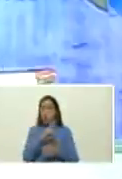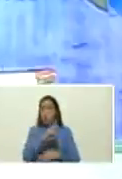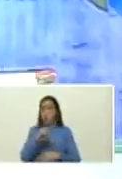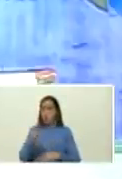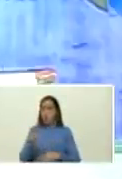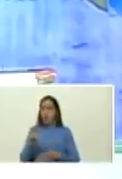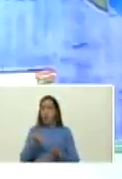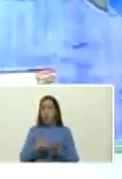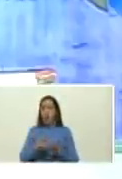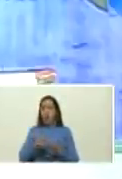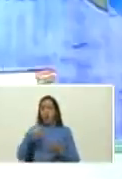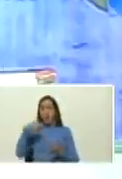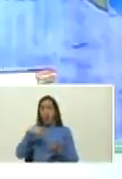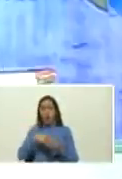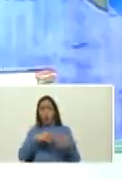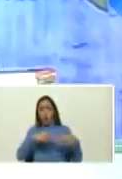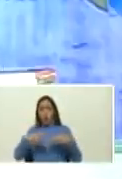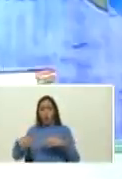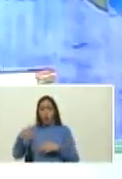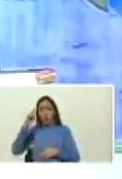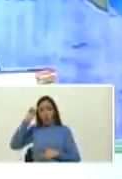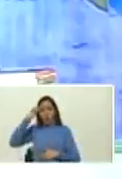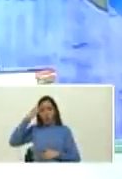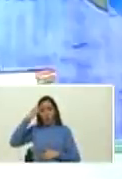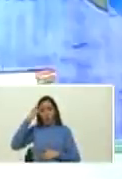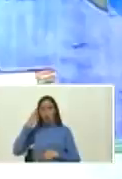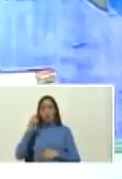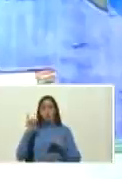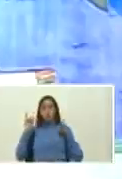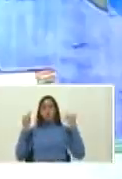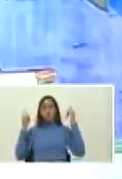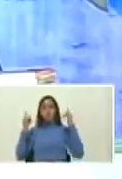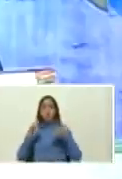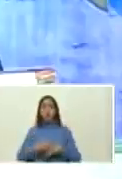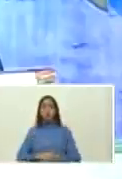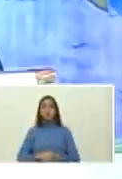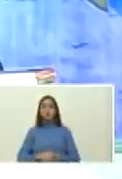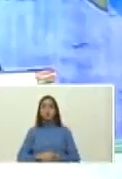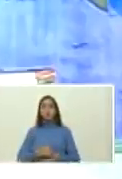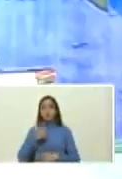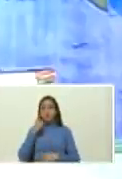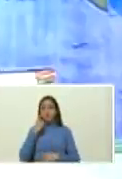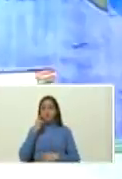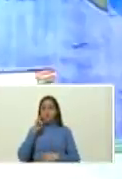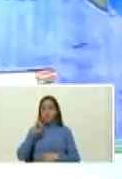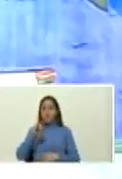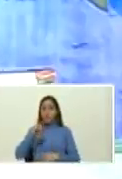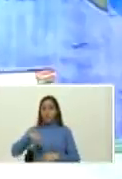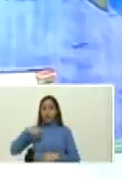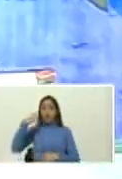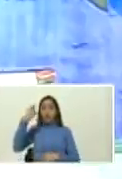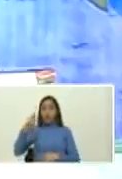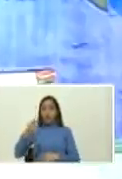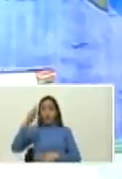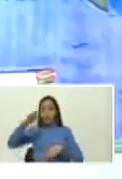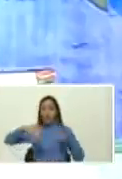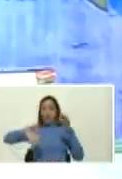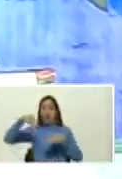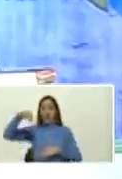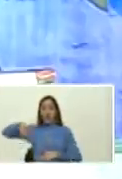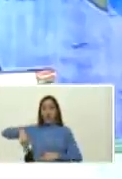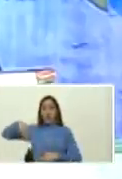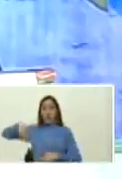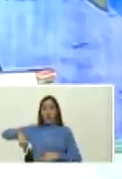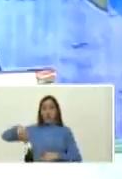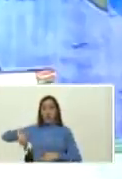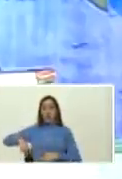Bicentenario de Carabobo el próximo lunes 15 de noviembre